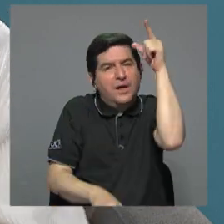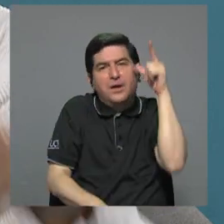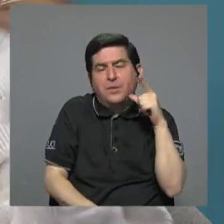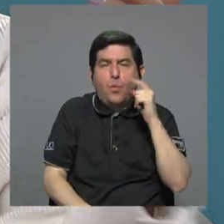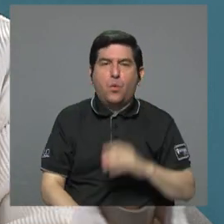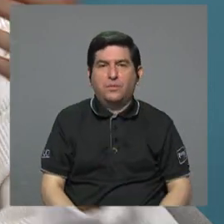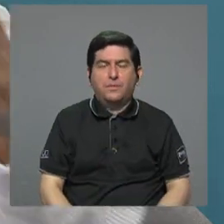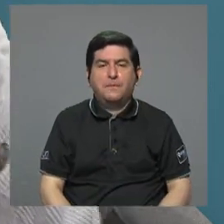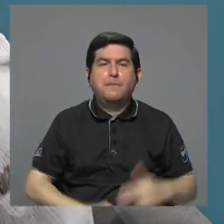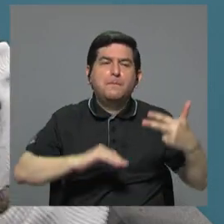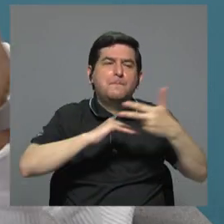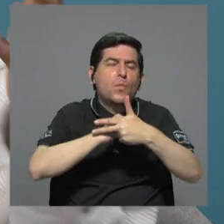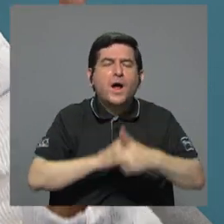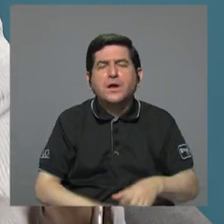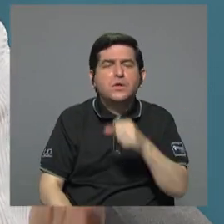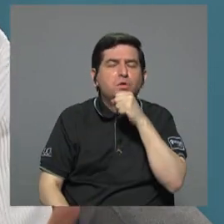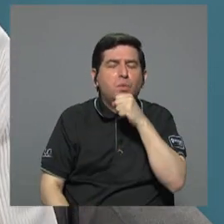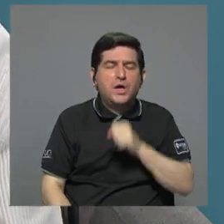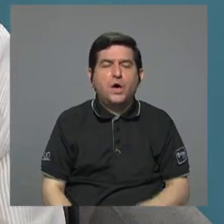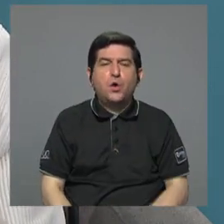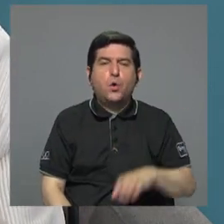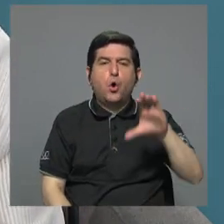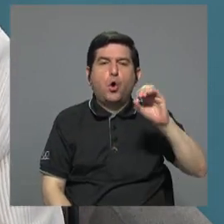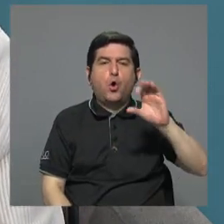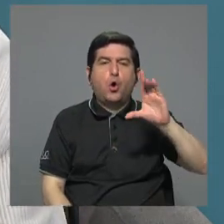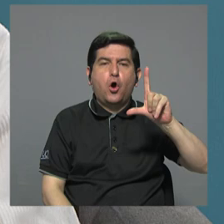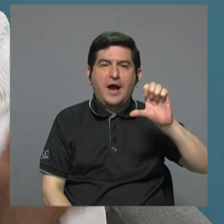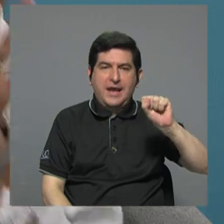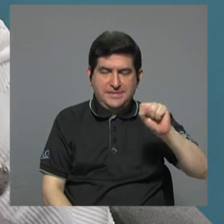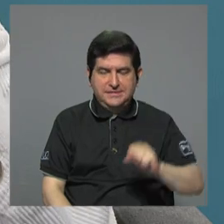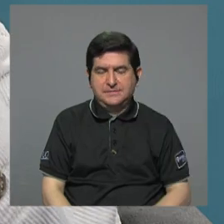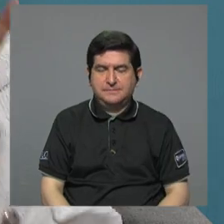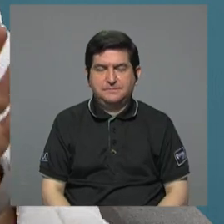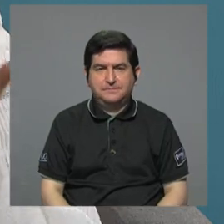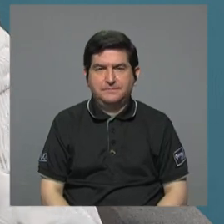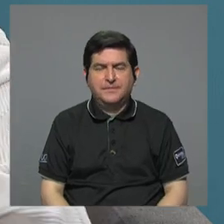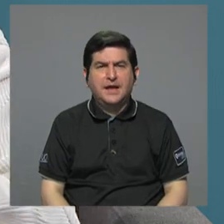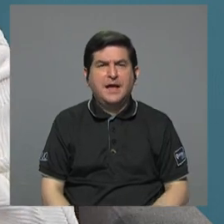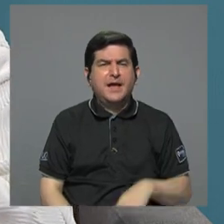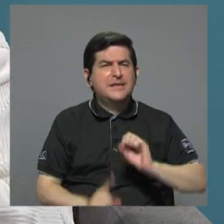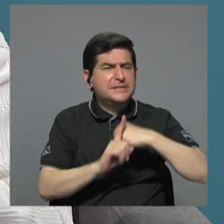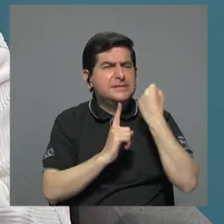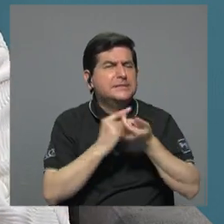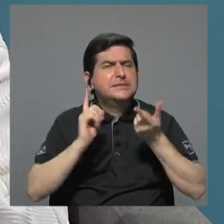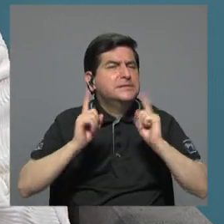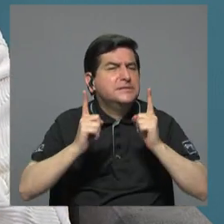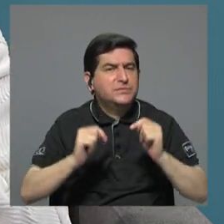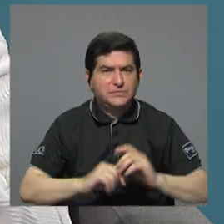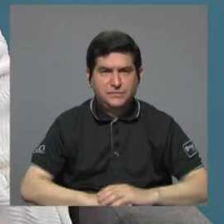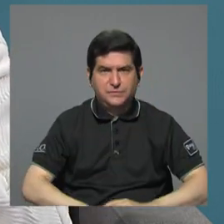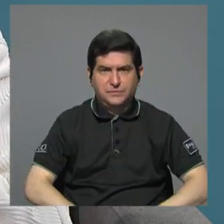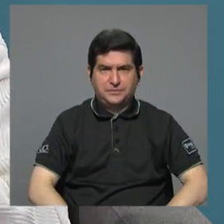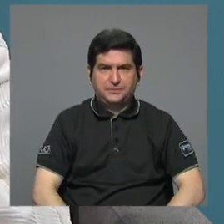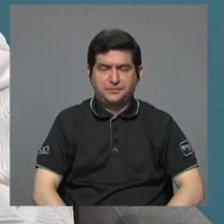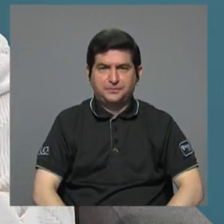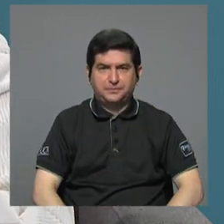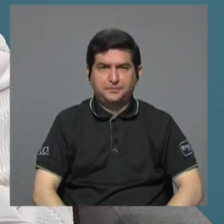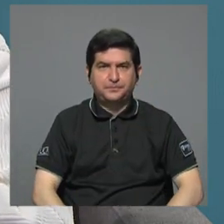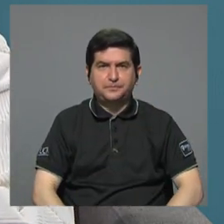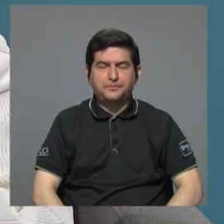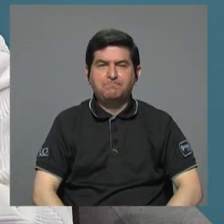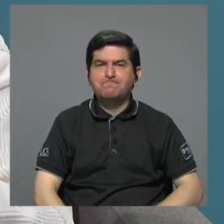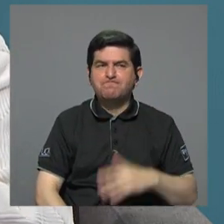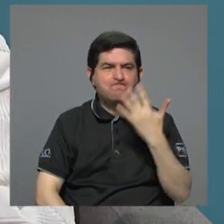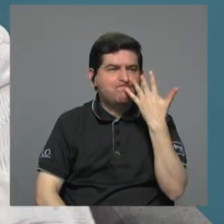que Puerto Viejo, Cocles, todas estas hermosas playas, entonces, ¿cuál es el punto? que ni siquiera